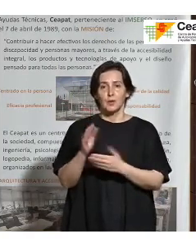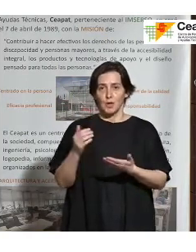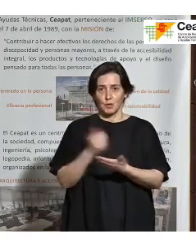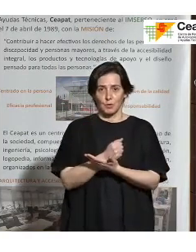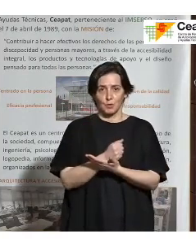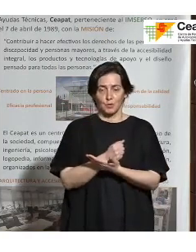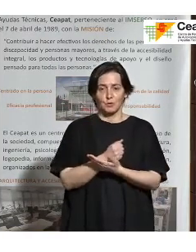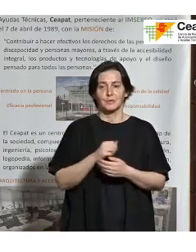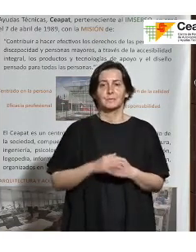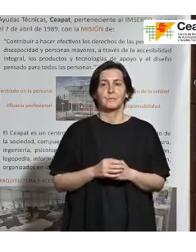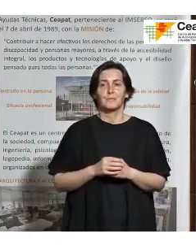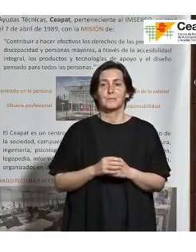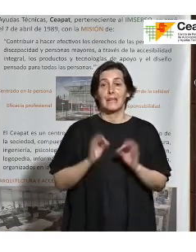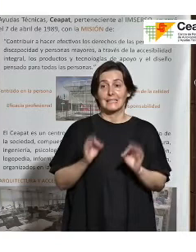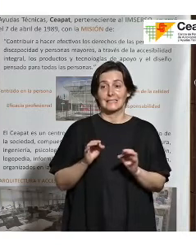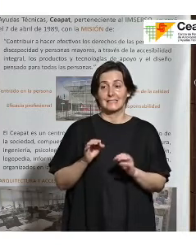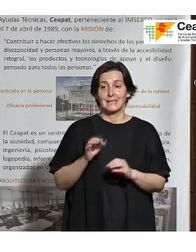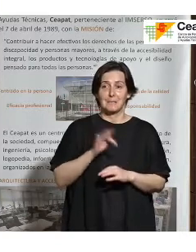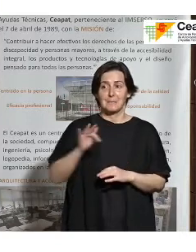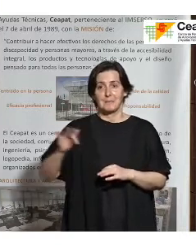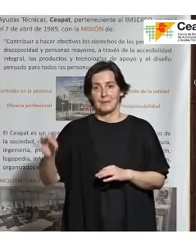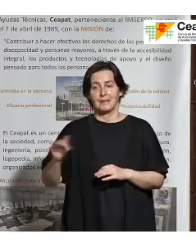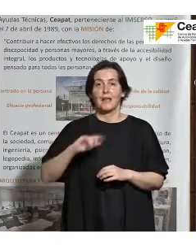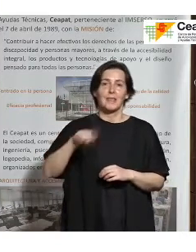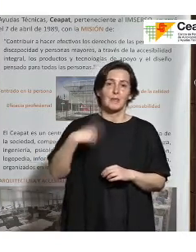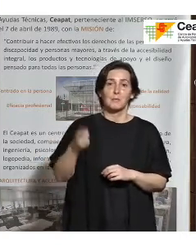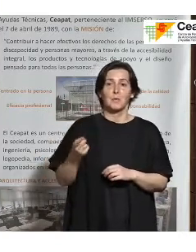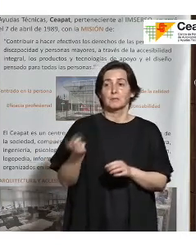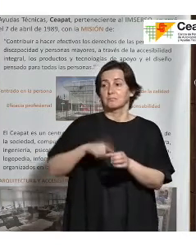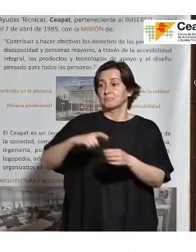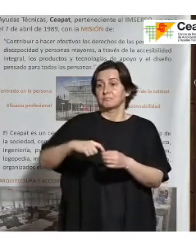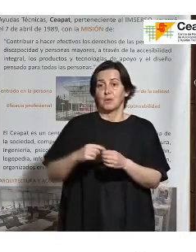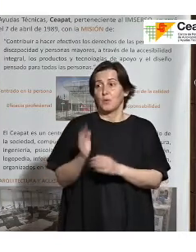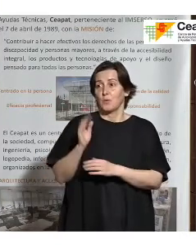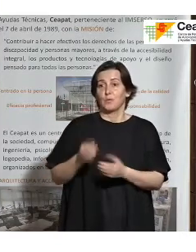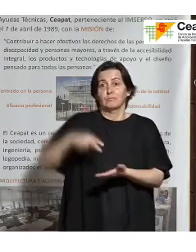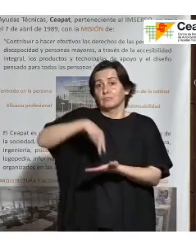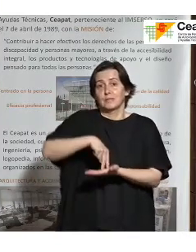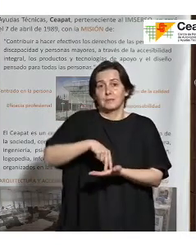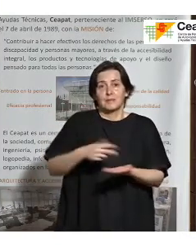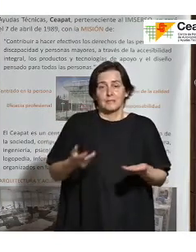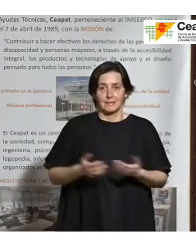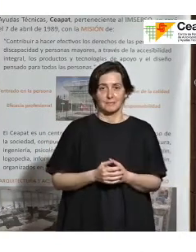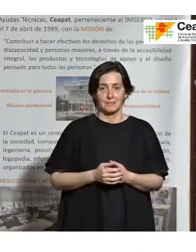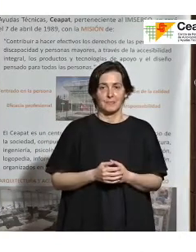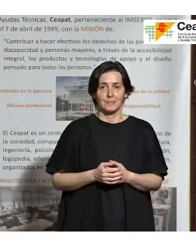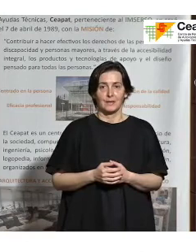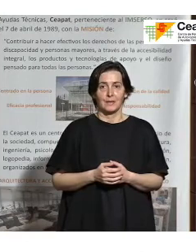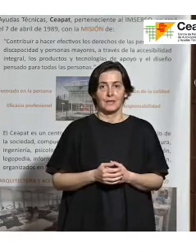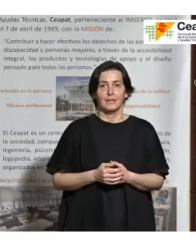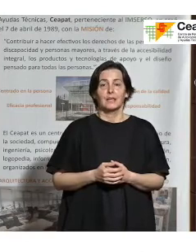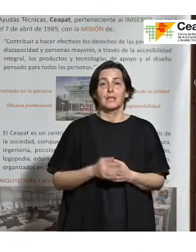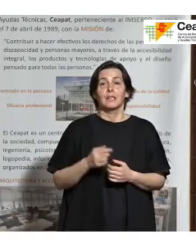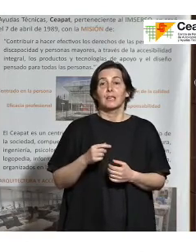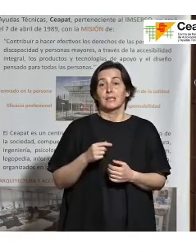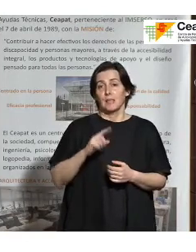así, uno detrás de otro, y luego ya vais interviniendo, os vais levantando y así ya yo no tomo la